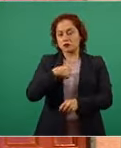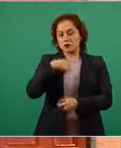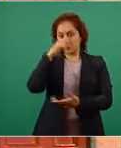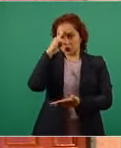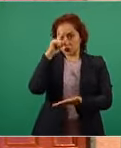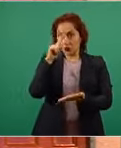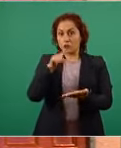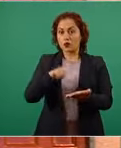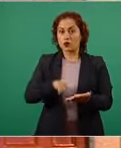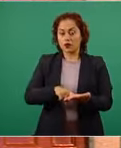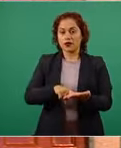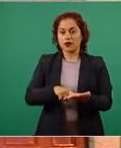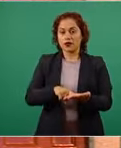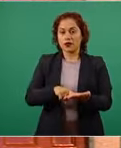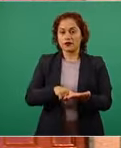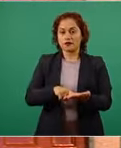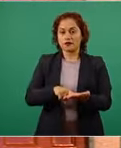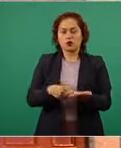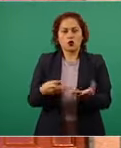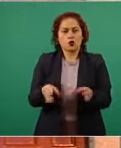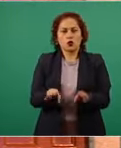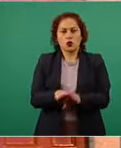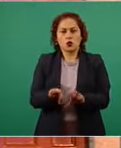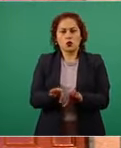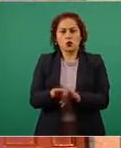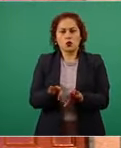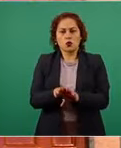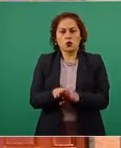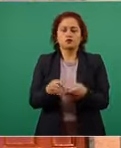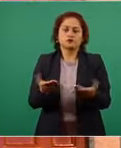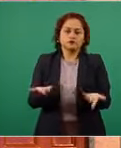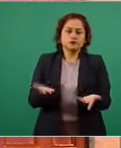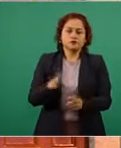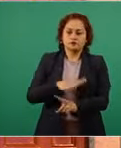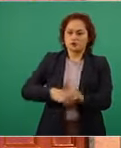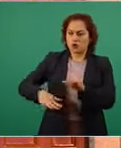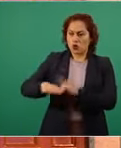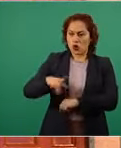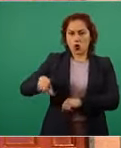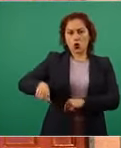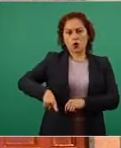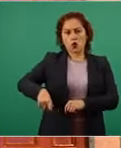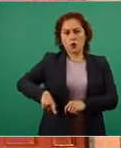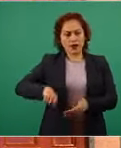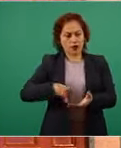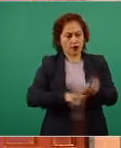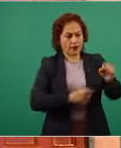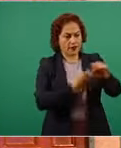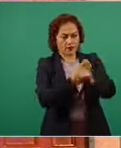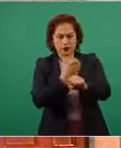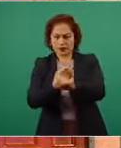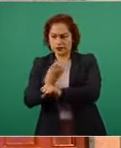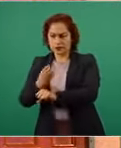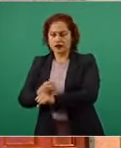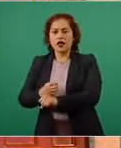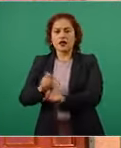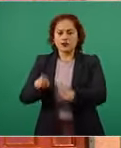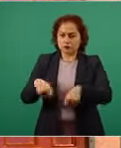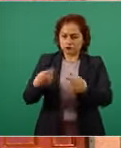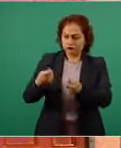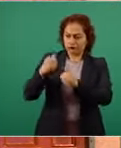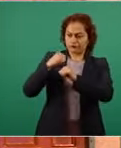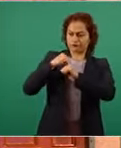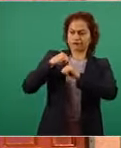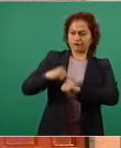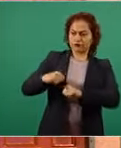únicamente son estables en los gobiernos de los estados los gobernadores que cuentan con la mayoría